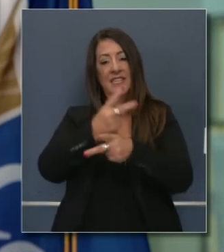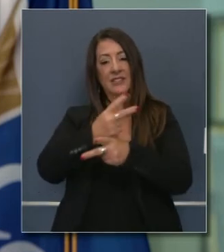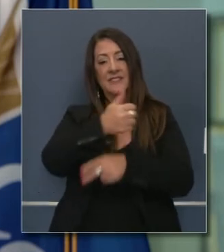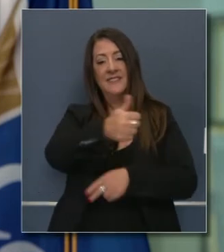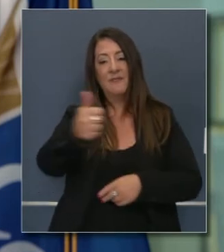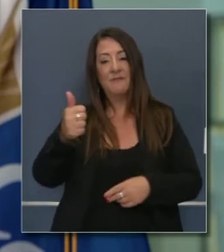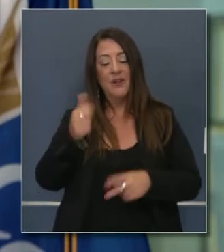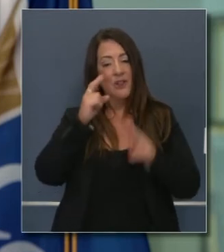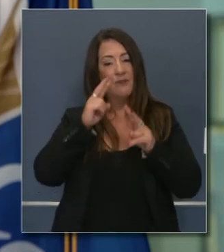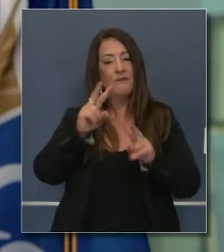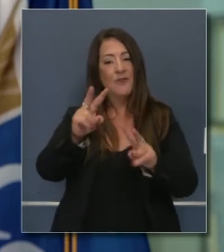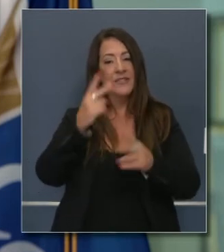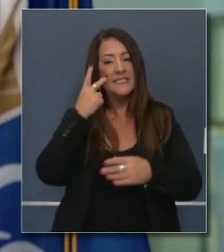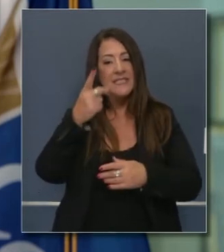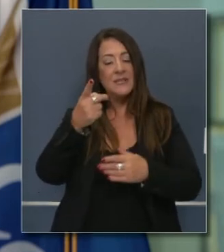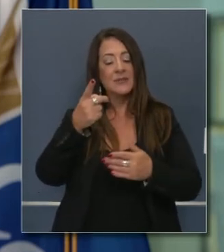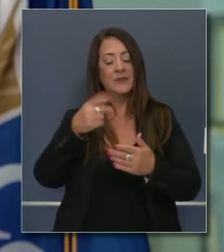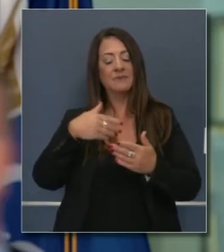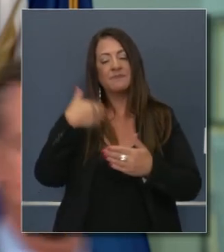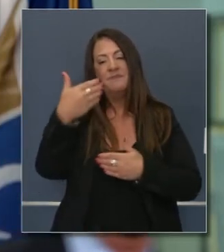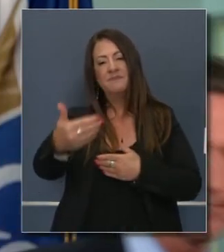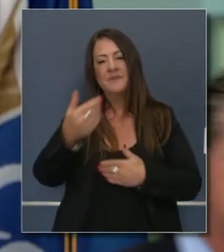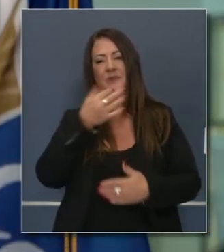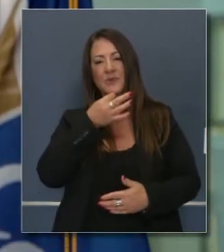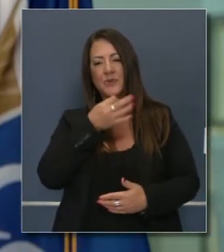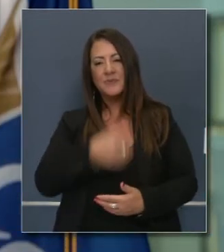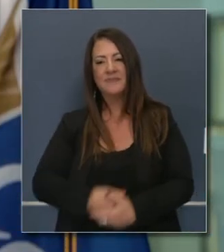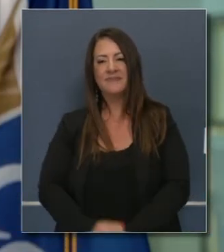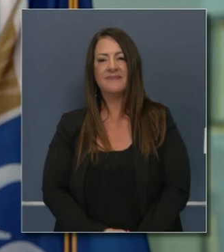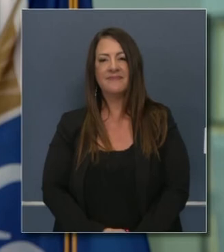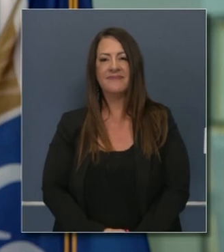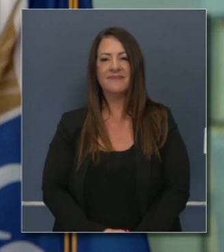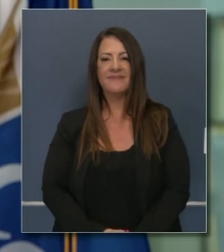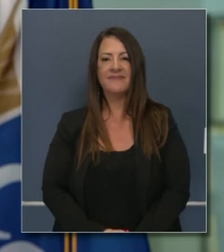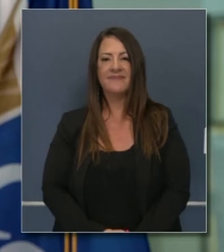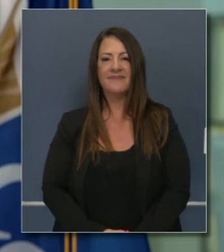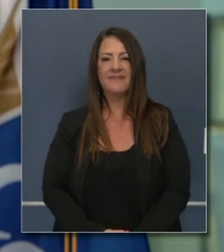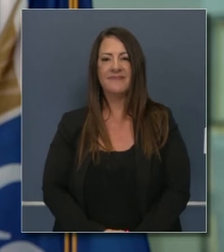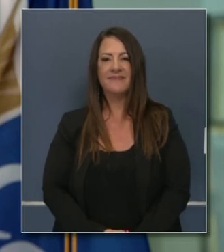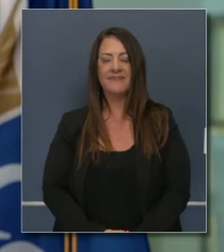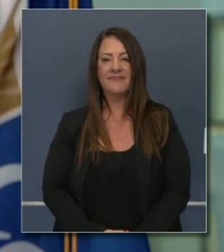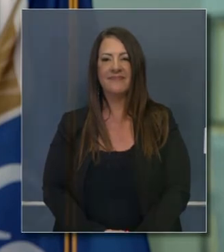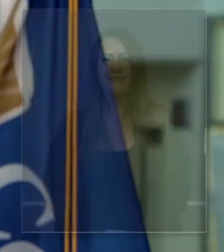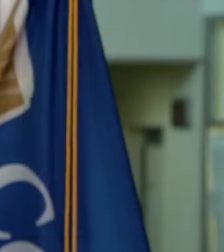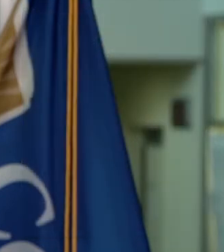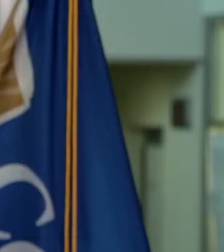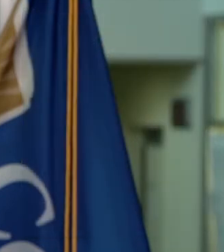mucha resistencia y ha hecho grandes pasos así que gracias nos veremos en los próximos días